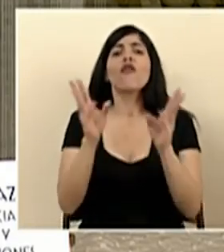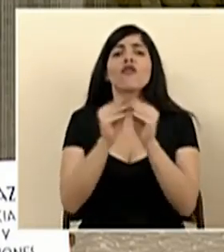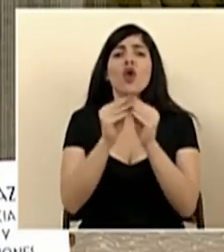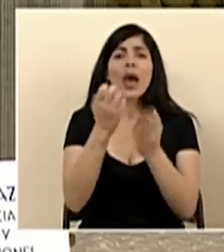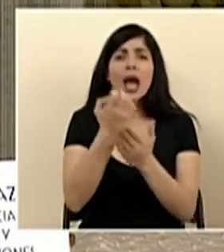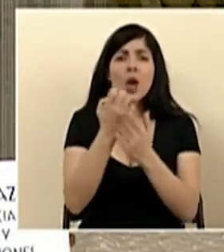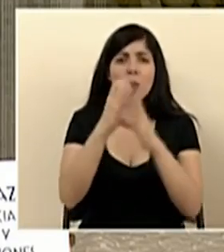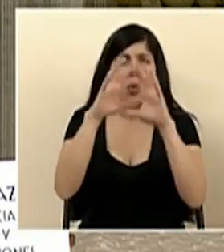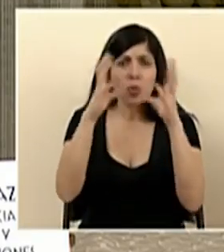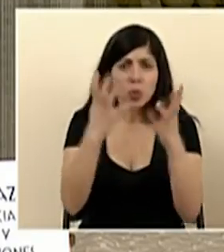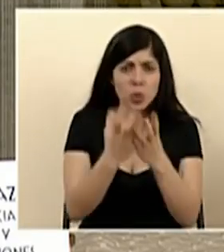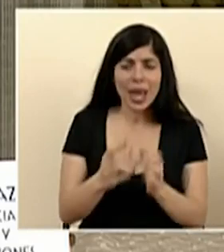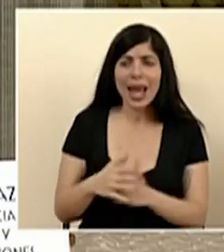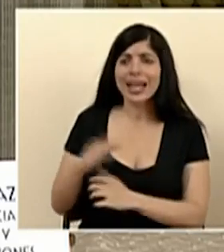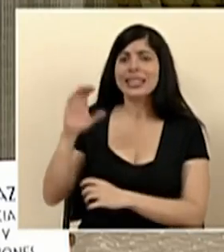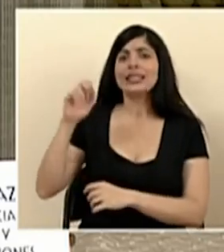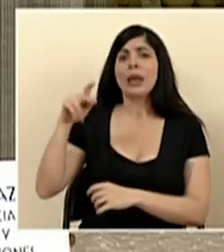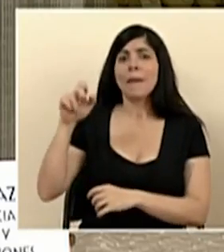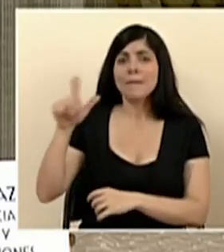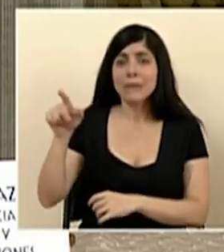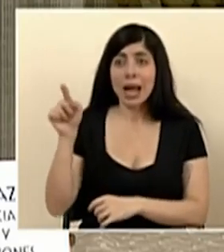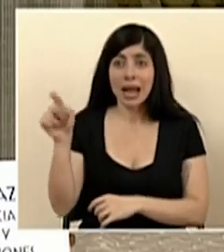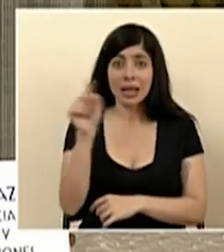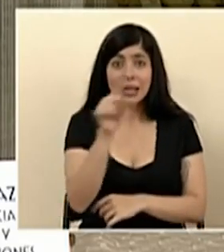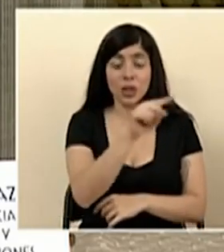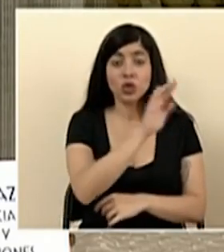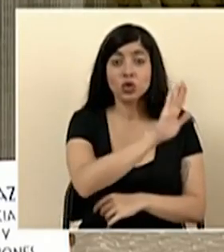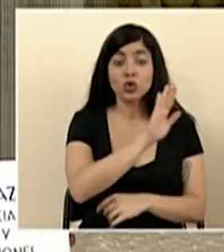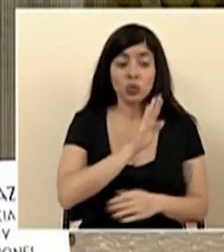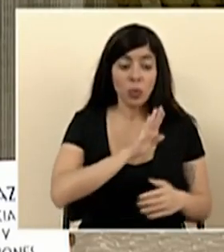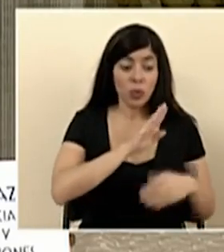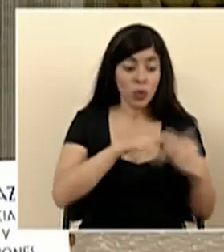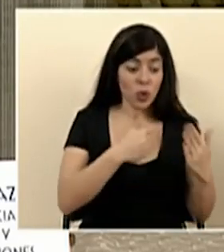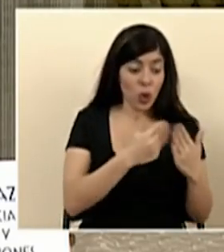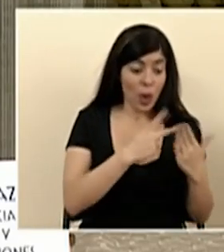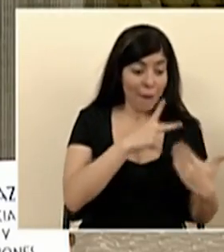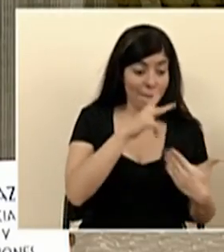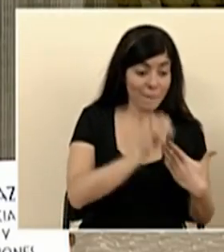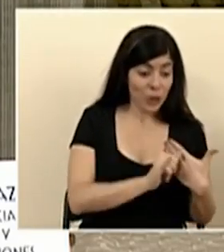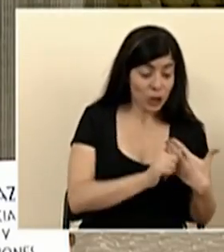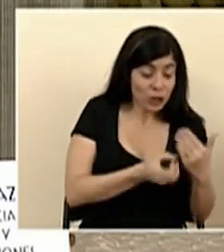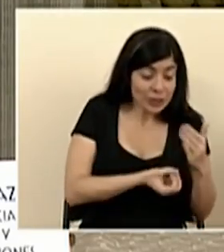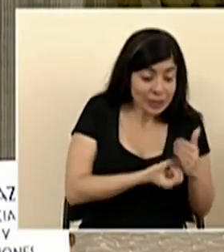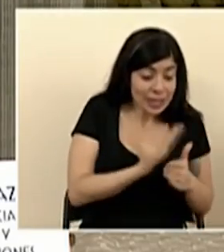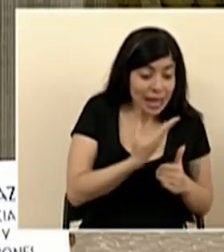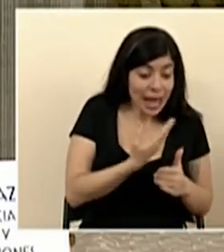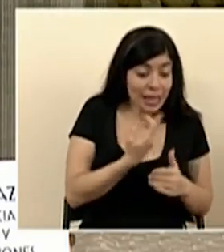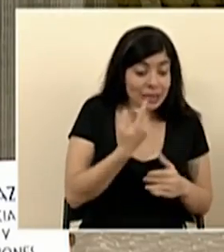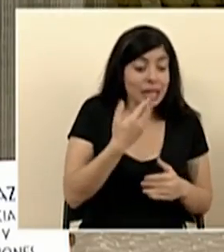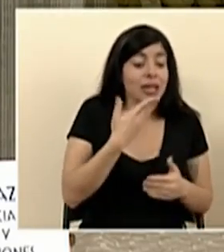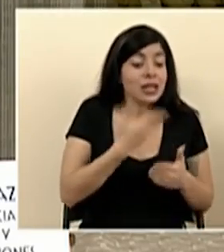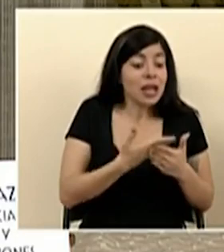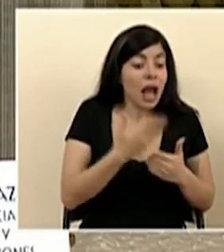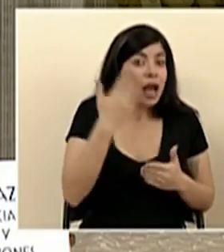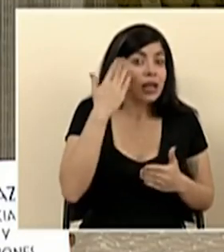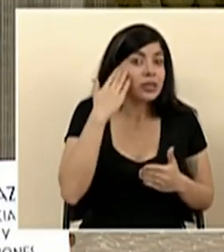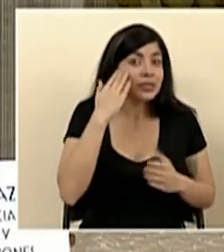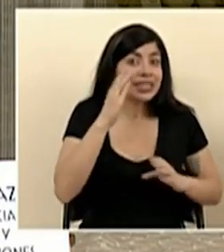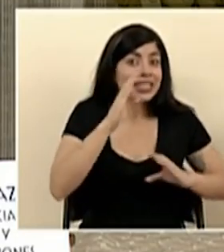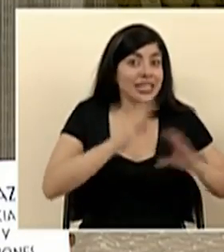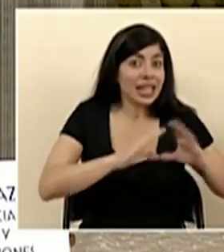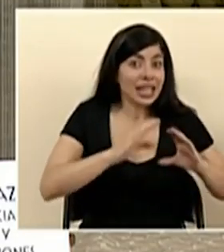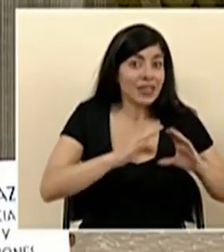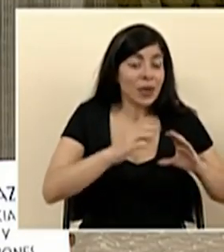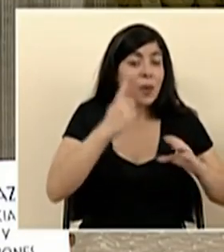CEPAL en donde todos estos proyectos nacidos a partir del conocimiento científico de esa